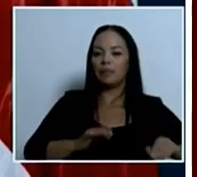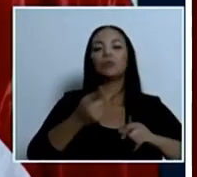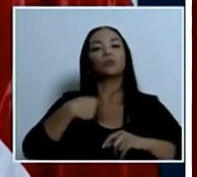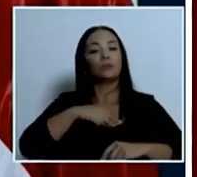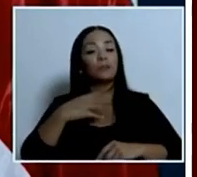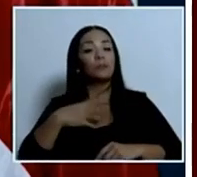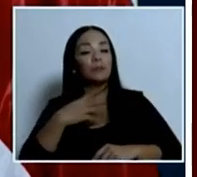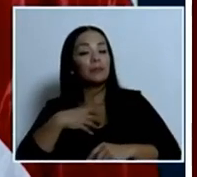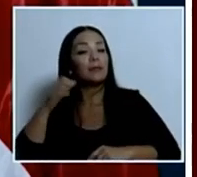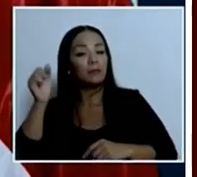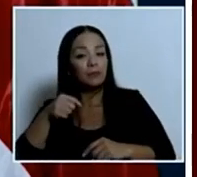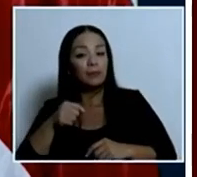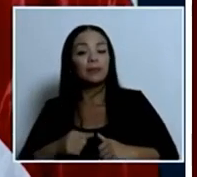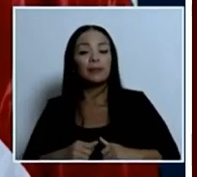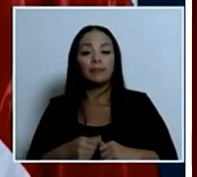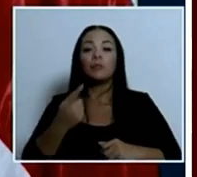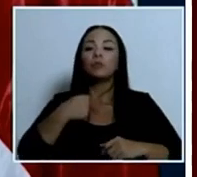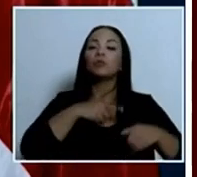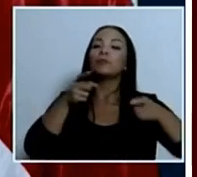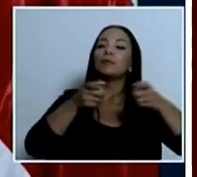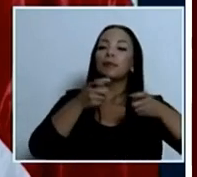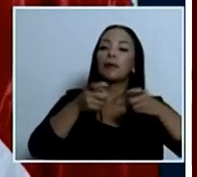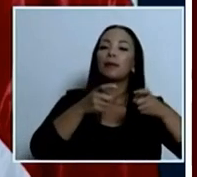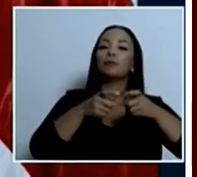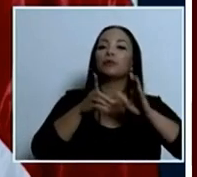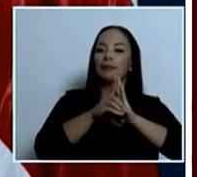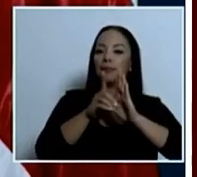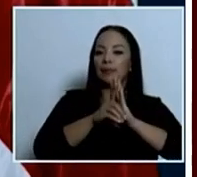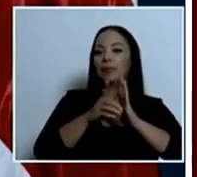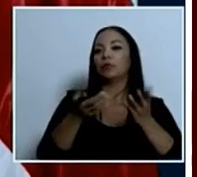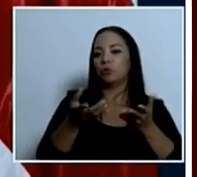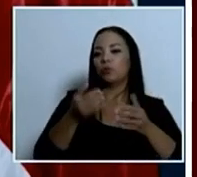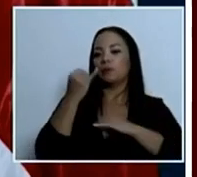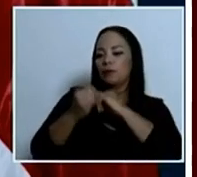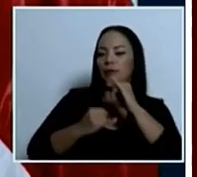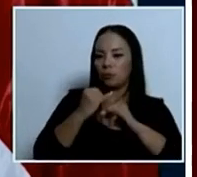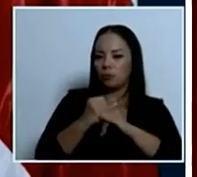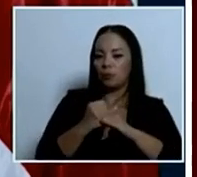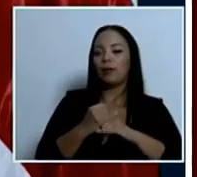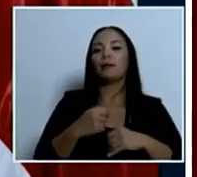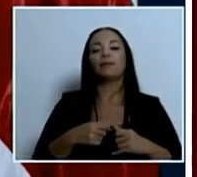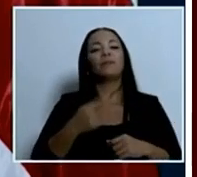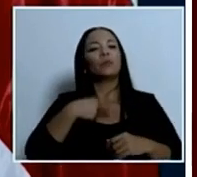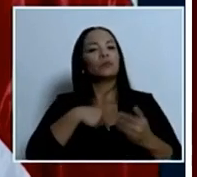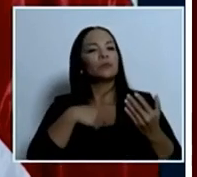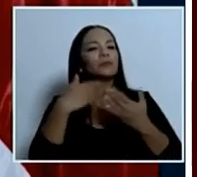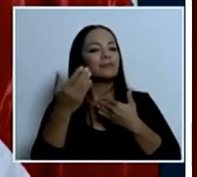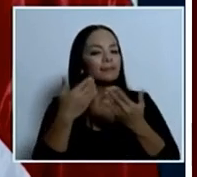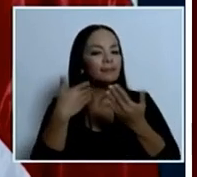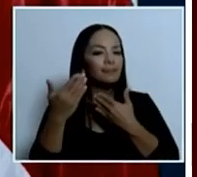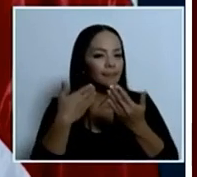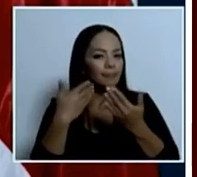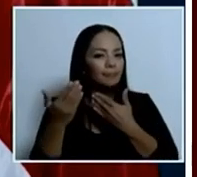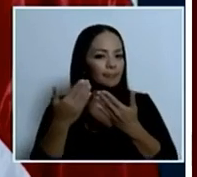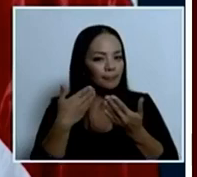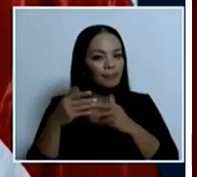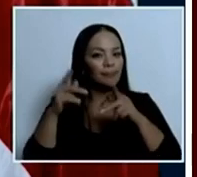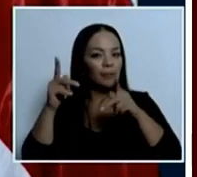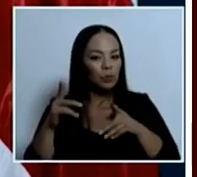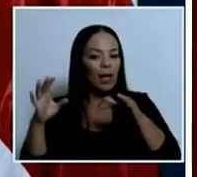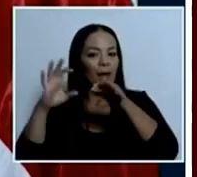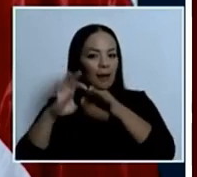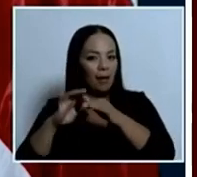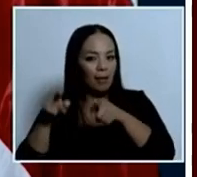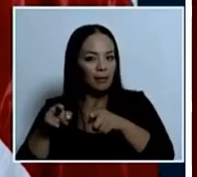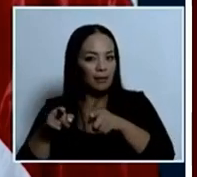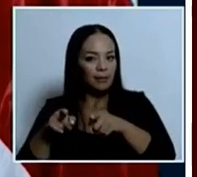estamos manejando el derecho internacional en conversaciones muy cercanas con nuestros aliados pero